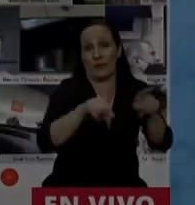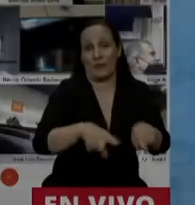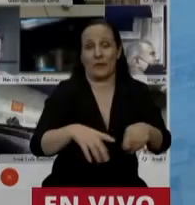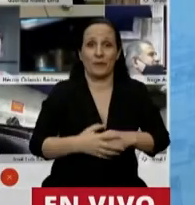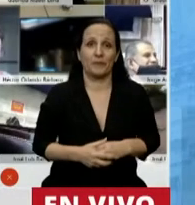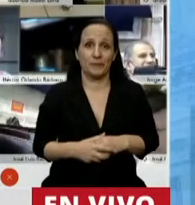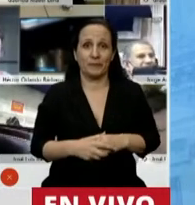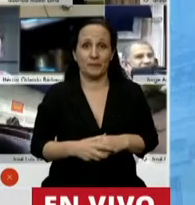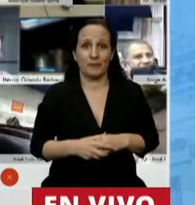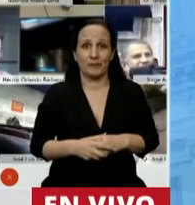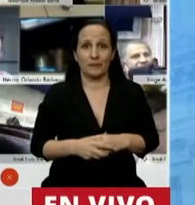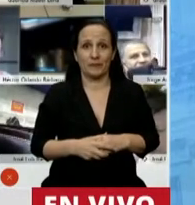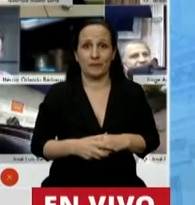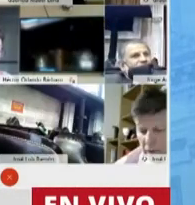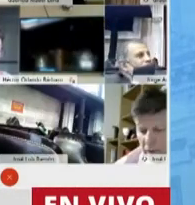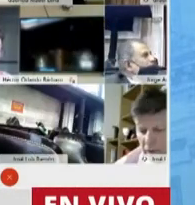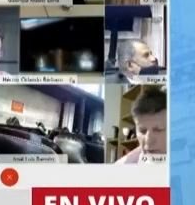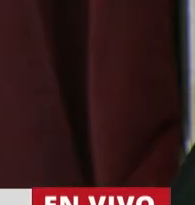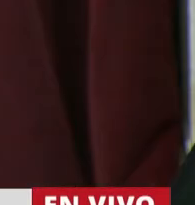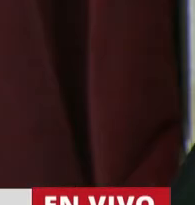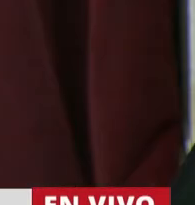Tiene la palabra la diputada Graciela Camaño.